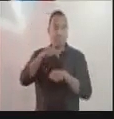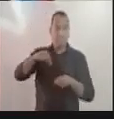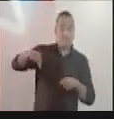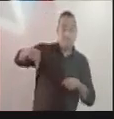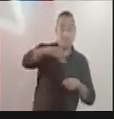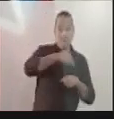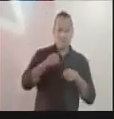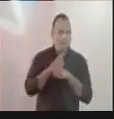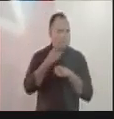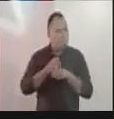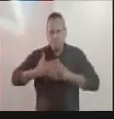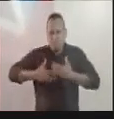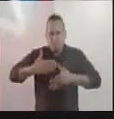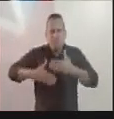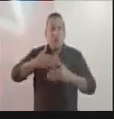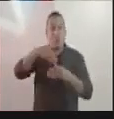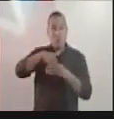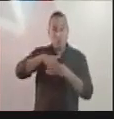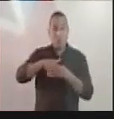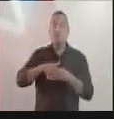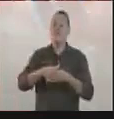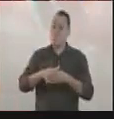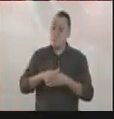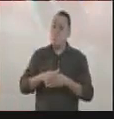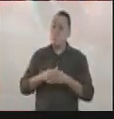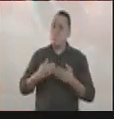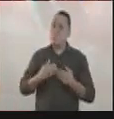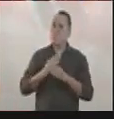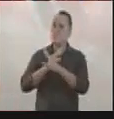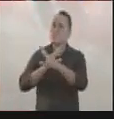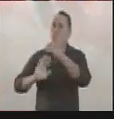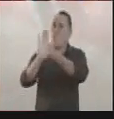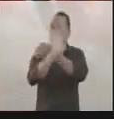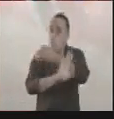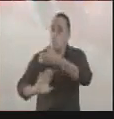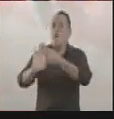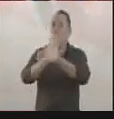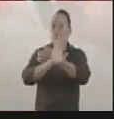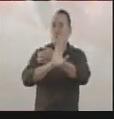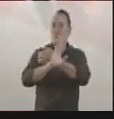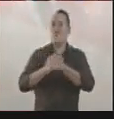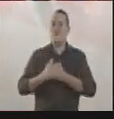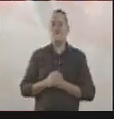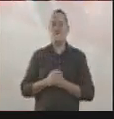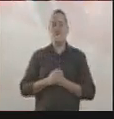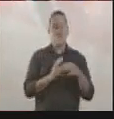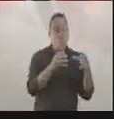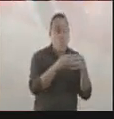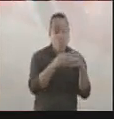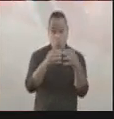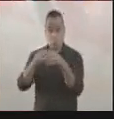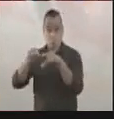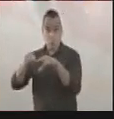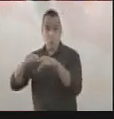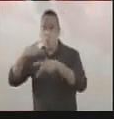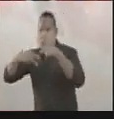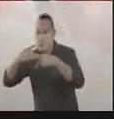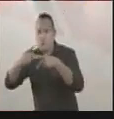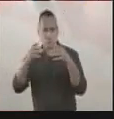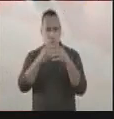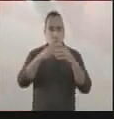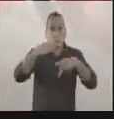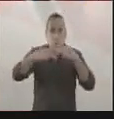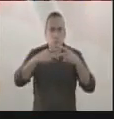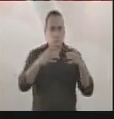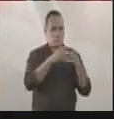funcionarios que hacen parte del proceso electoral, su necesaria protección. Las organizaciones con